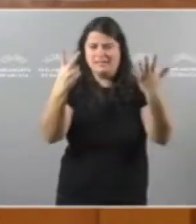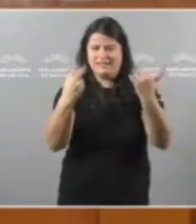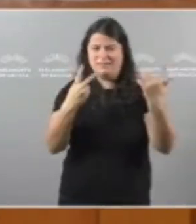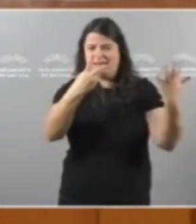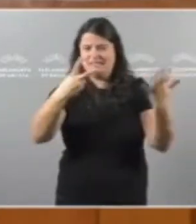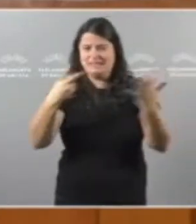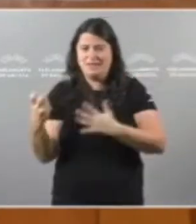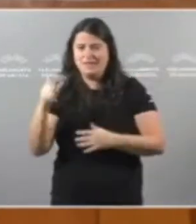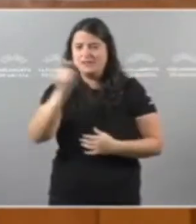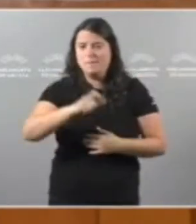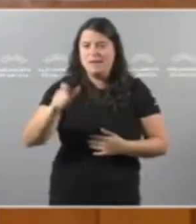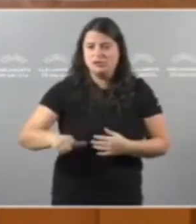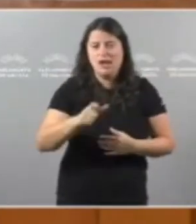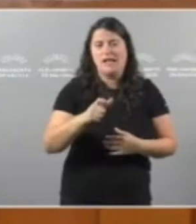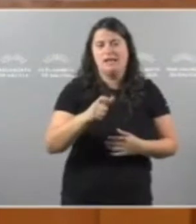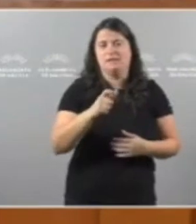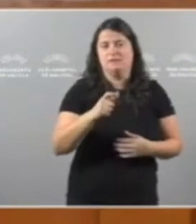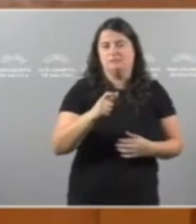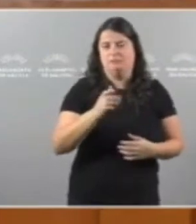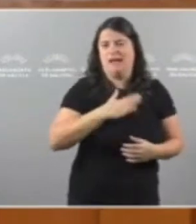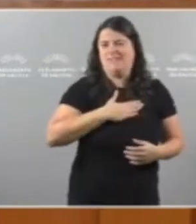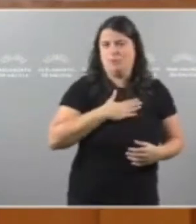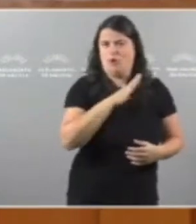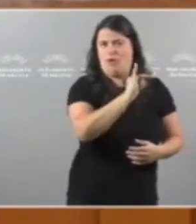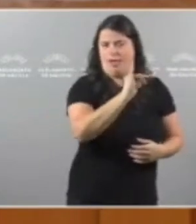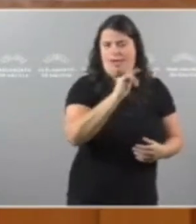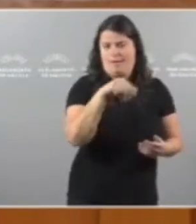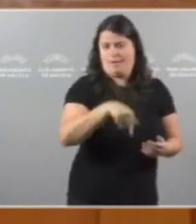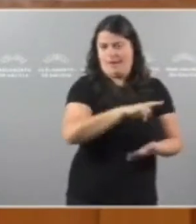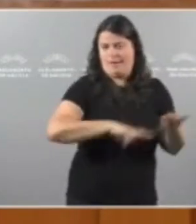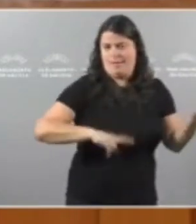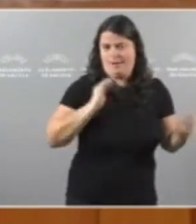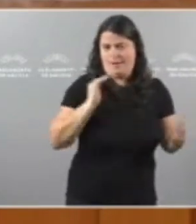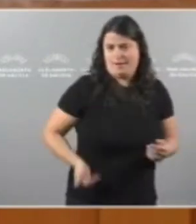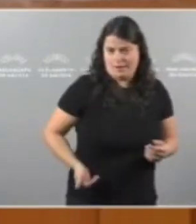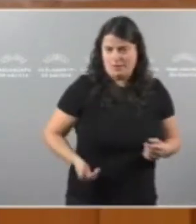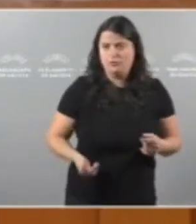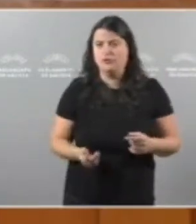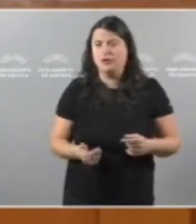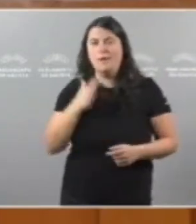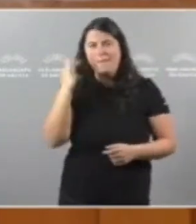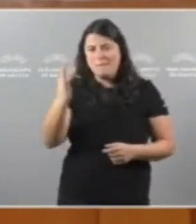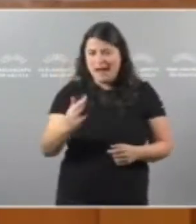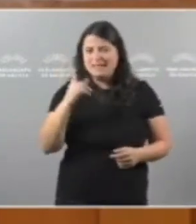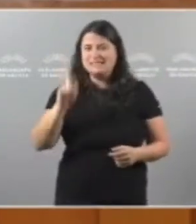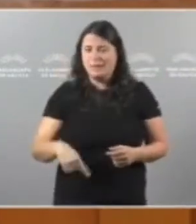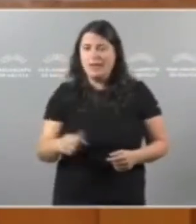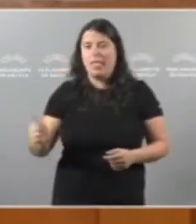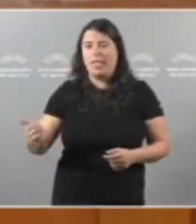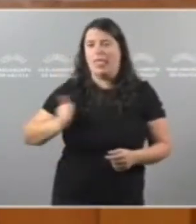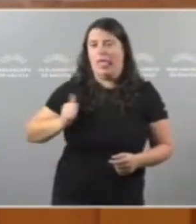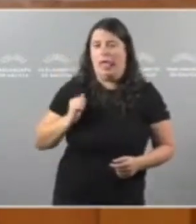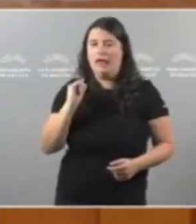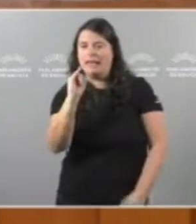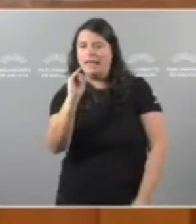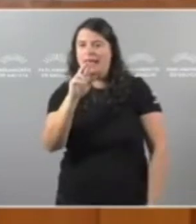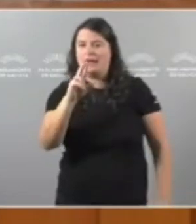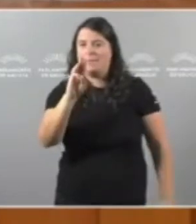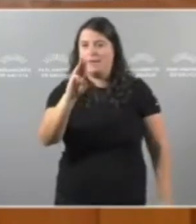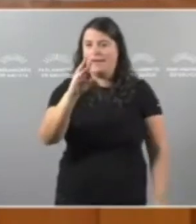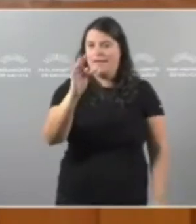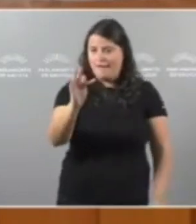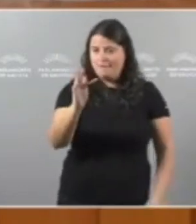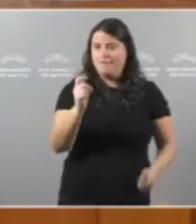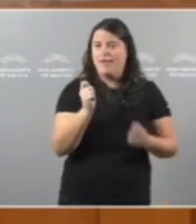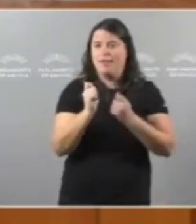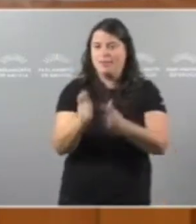persoas con máis patrimonio de Galiza Pero é que vostedes non se quedan aí Porque usan o IRPF para beneficiar